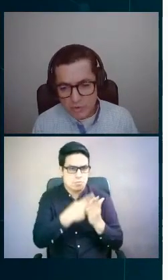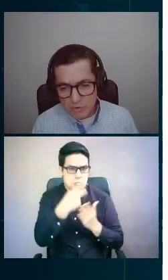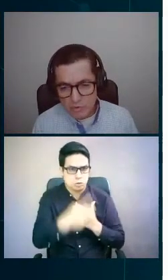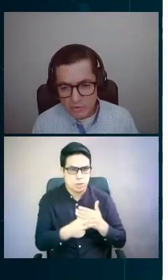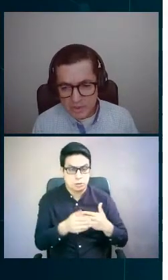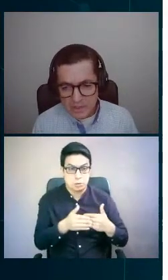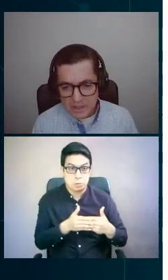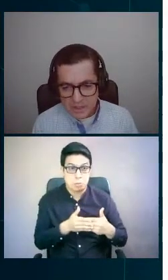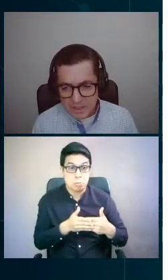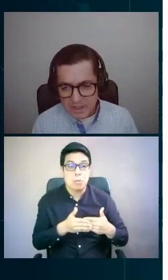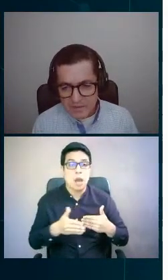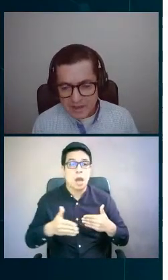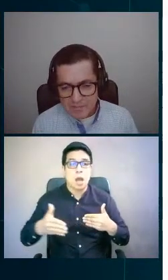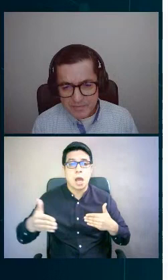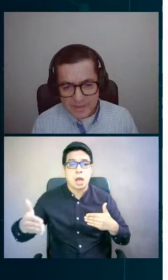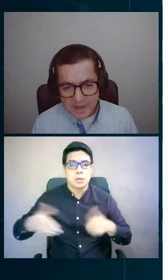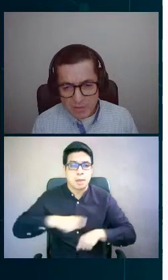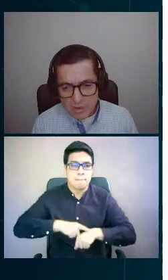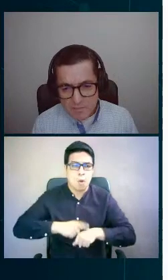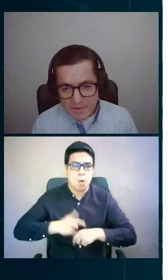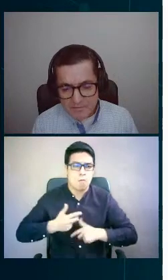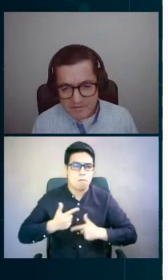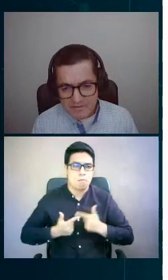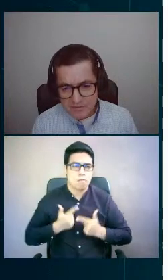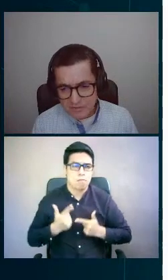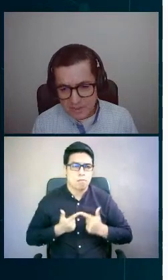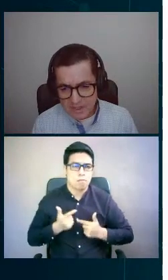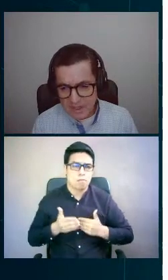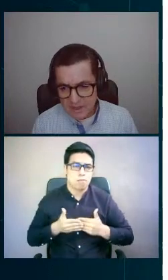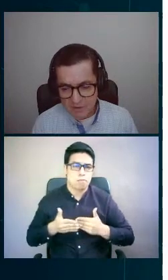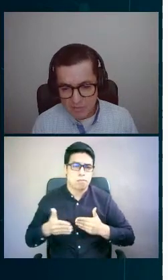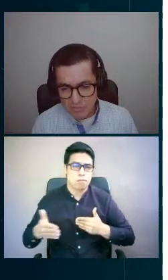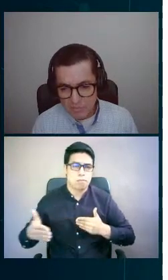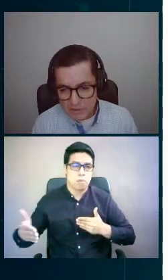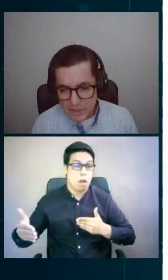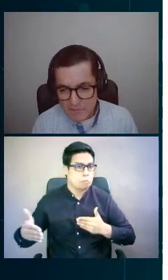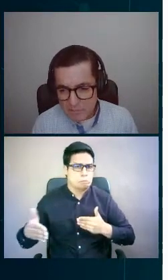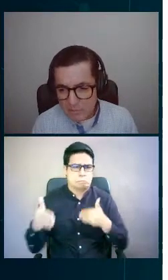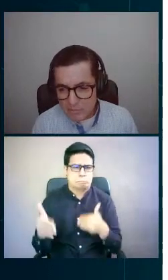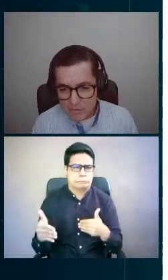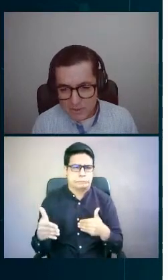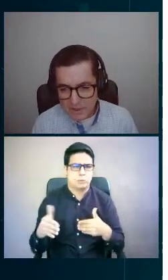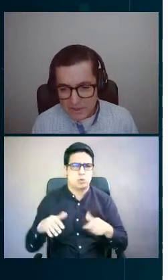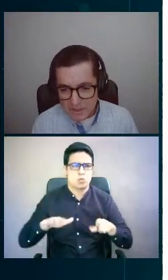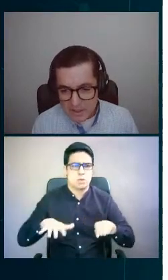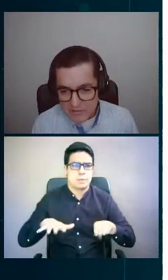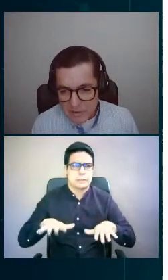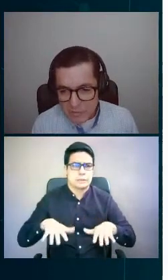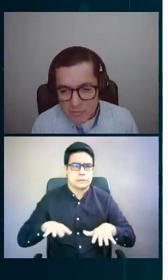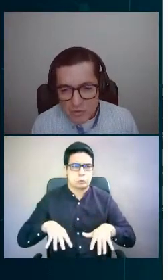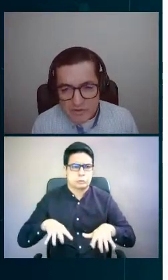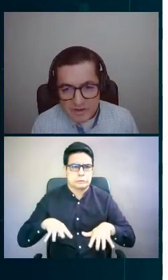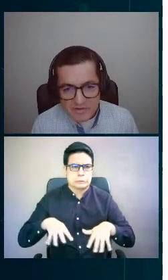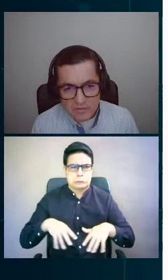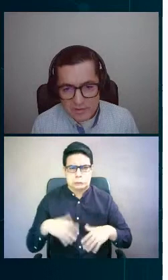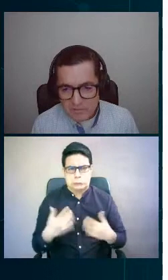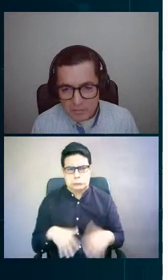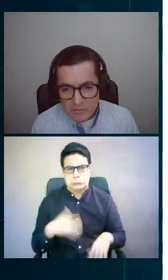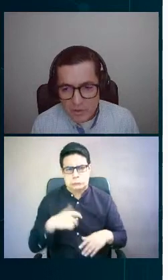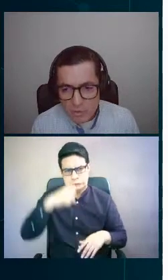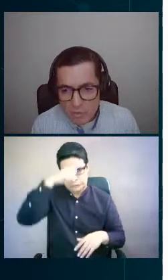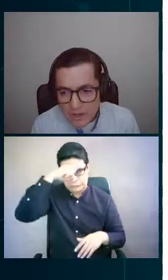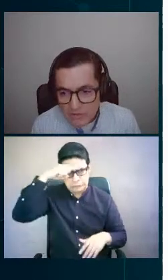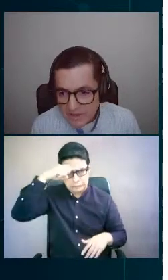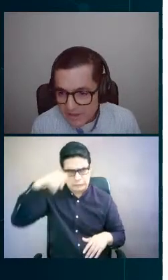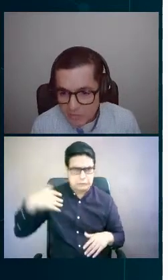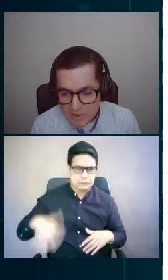corto, muy corto. Inicialmente eran nueve meses, es un tiempo, si lo podemos decir, ha sido un